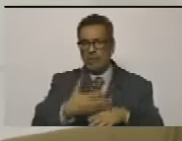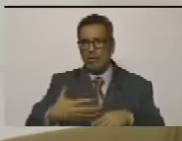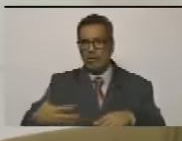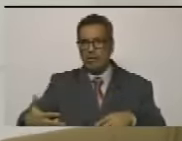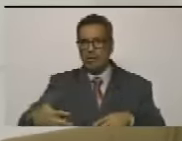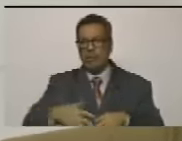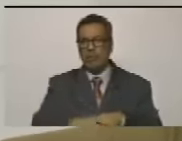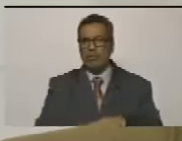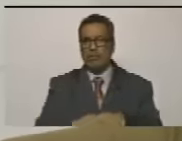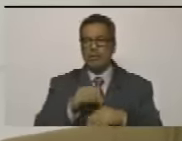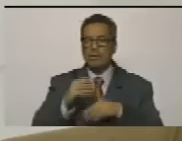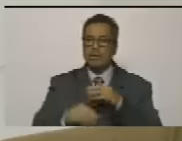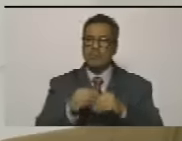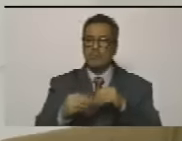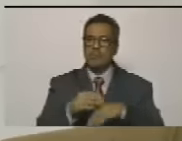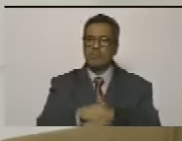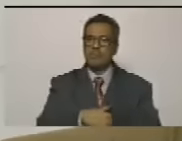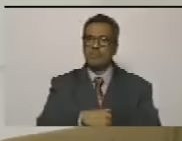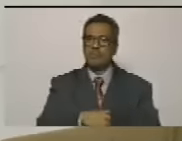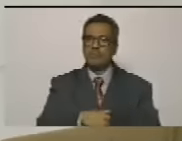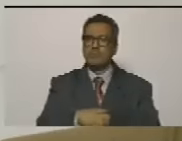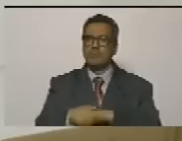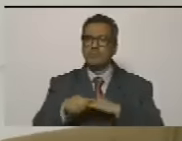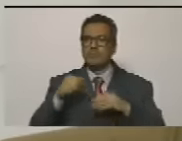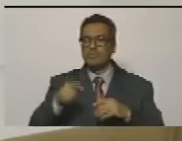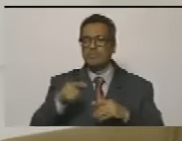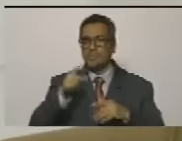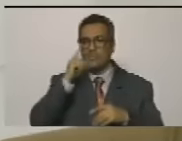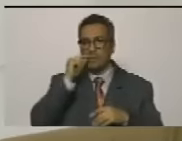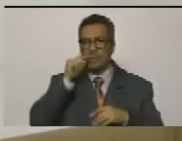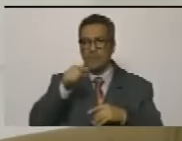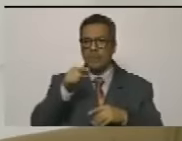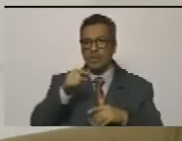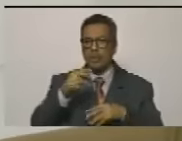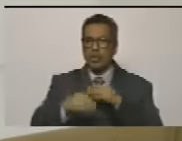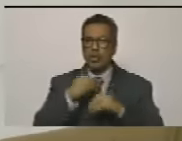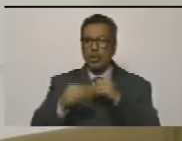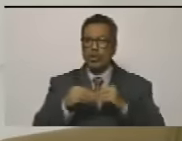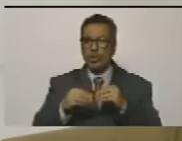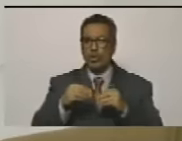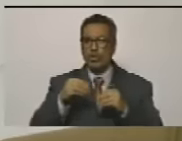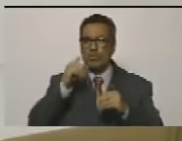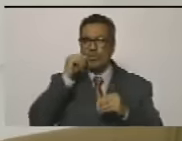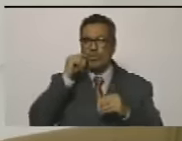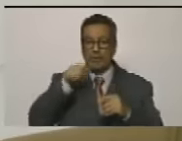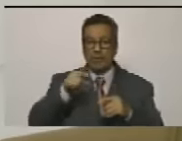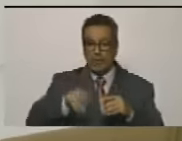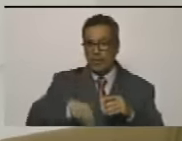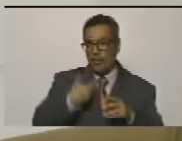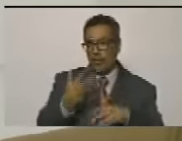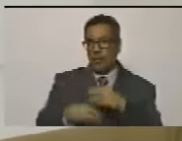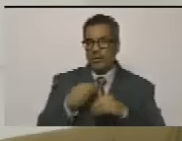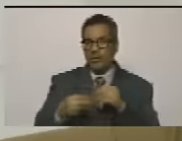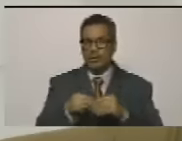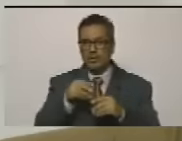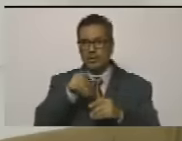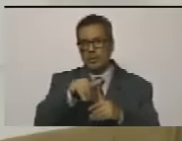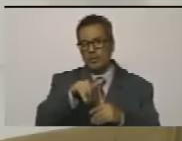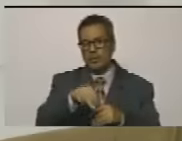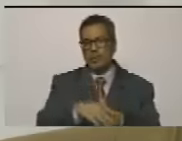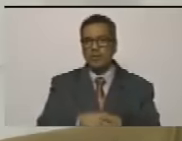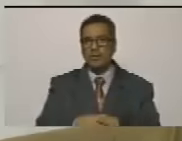¿qué clase de hiena? ¿qué clase de bestia es capaz de hacer algo así?